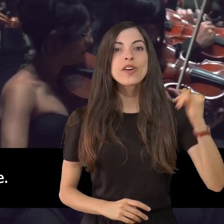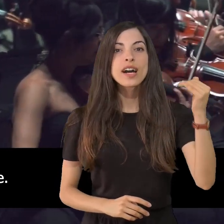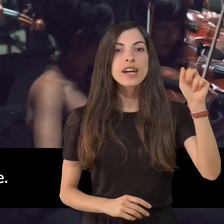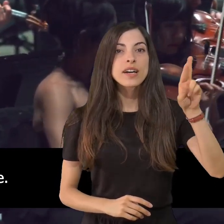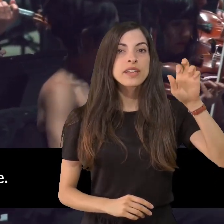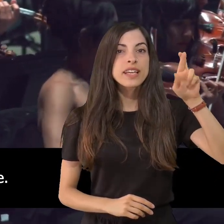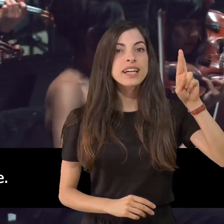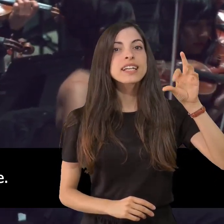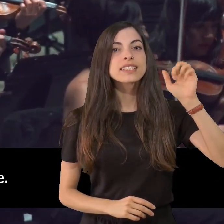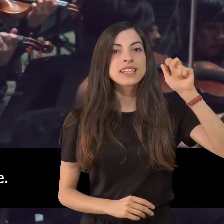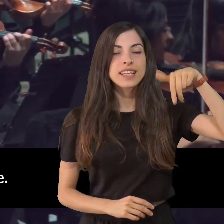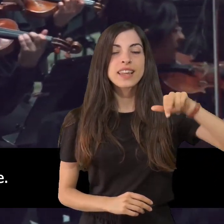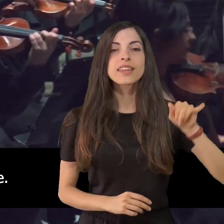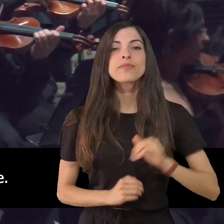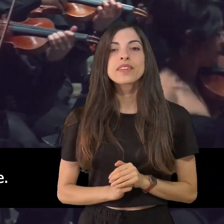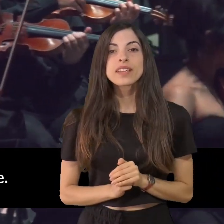tarde.